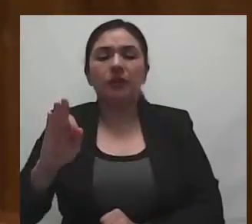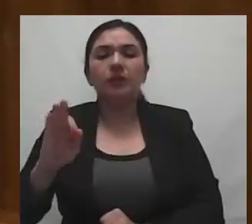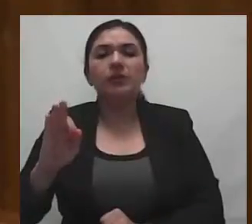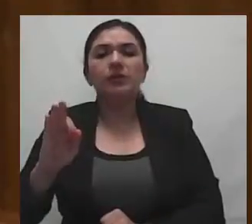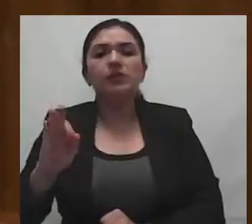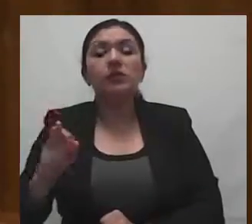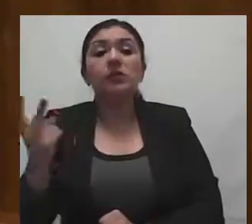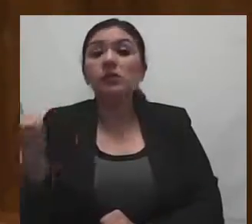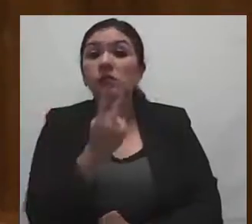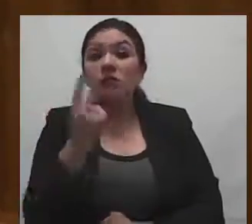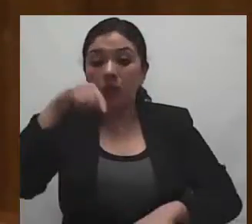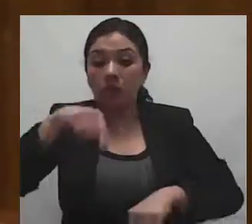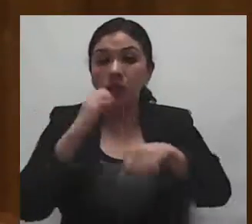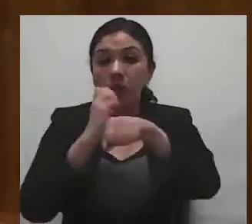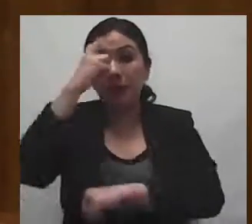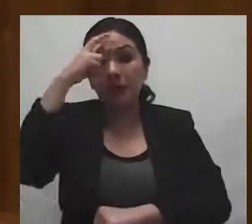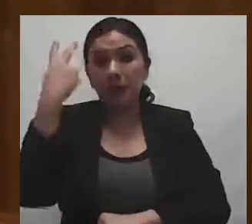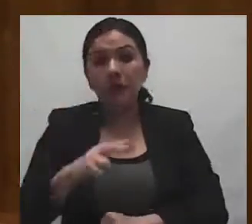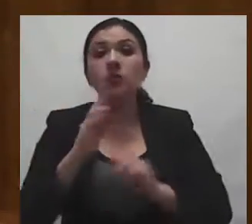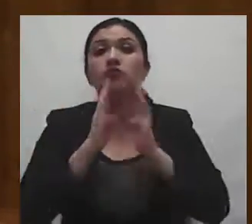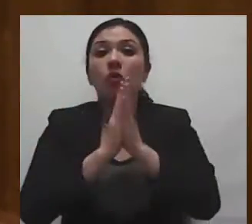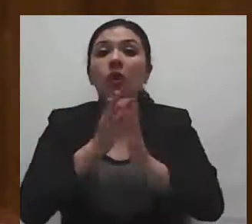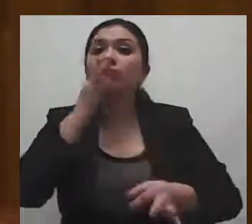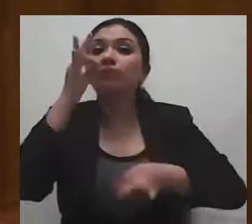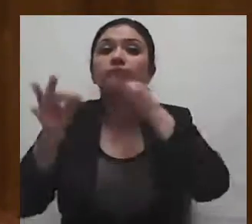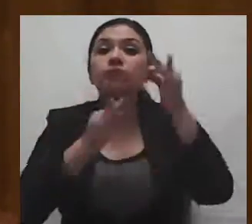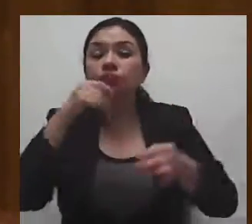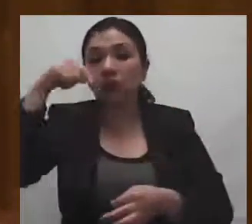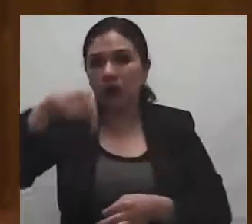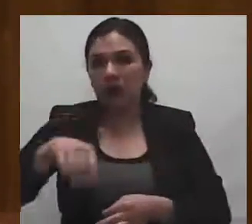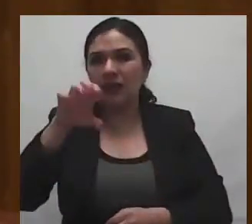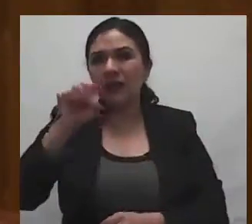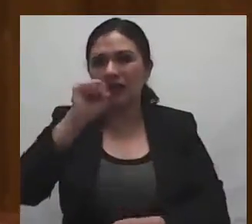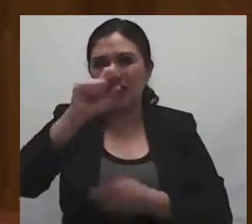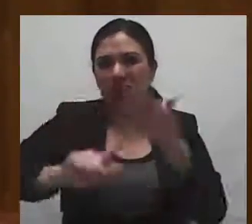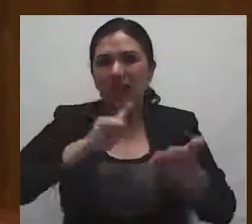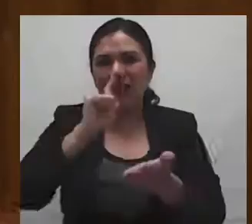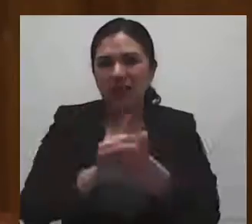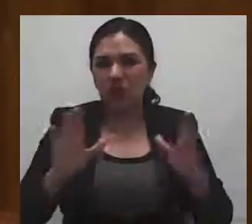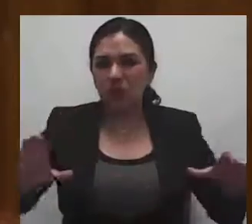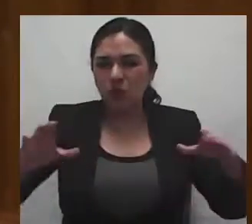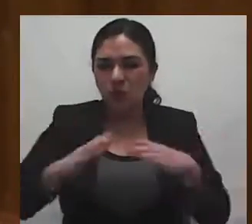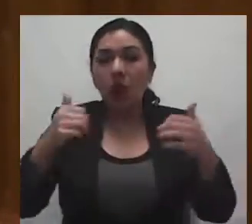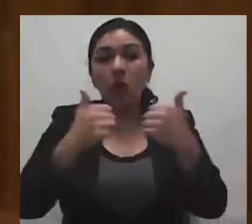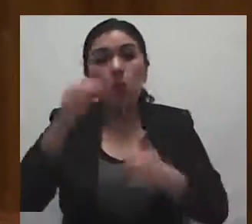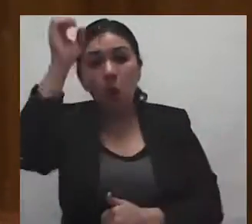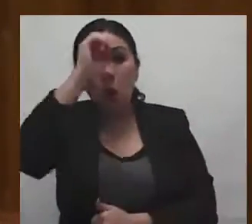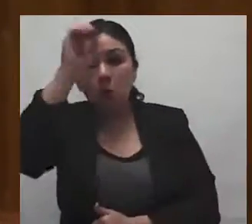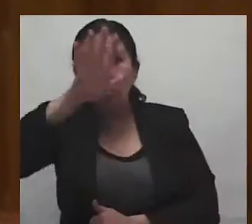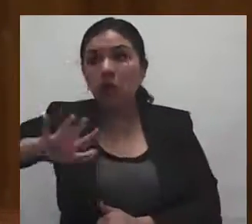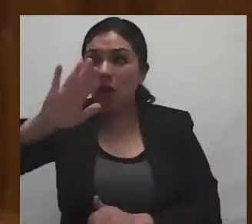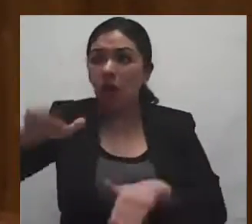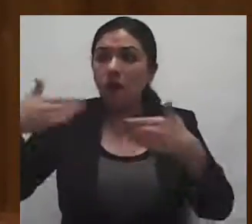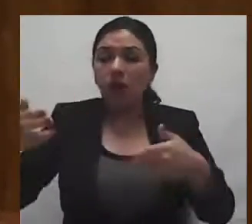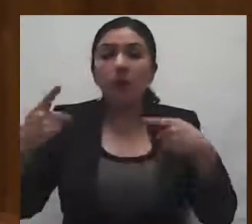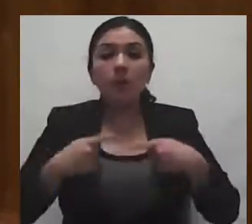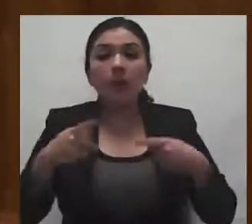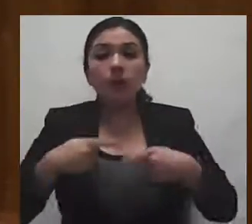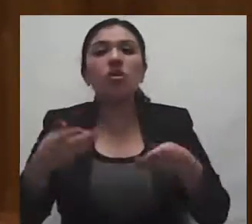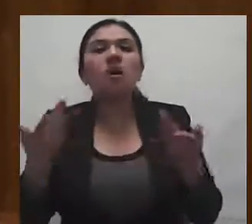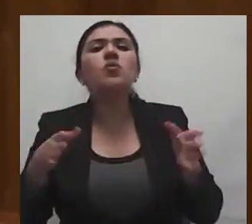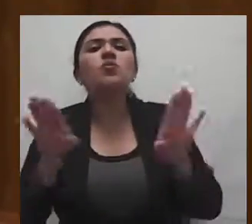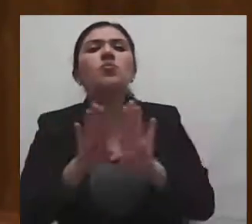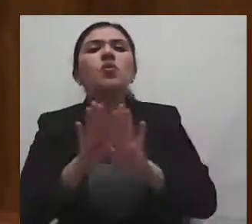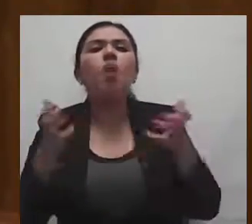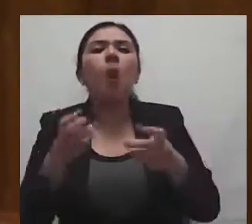ambos del Estado de México, a que informen a esta 60 legislatura y a la opinión pública sobre el mecanismo de